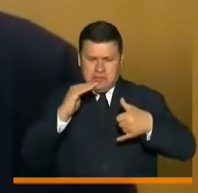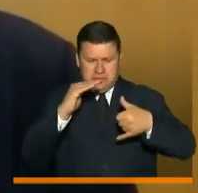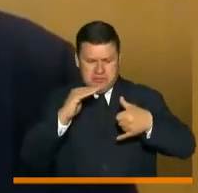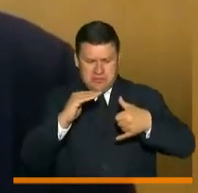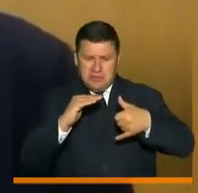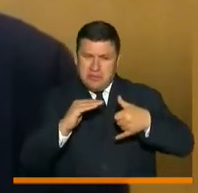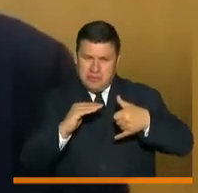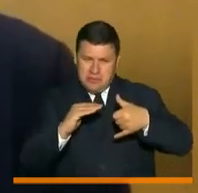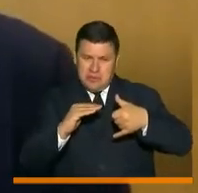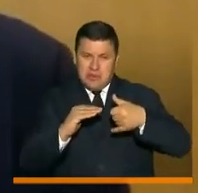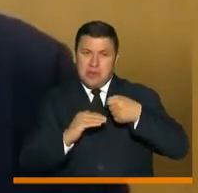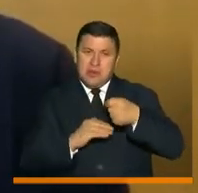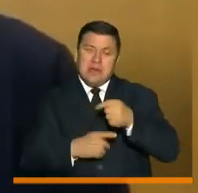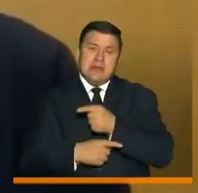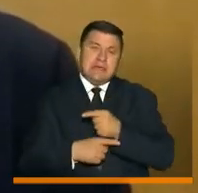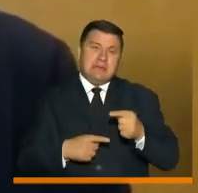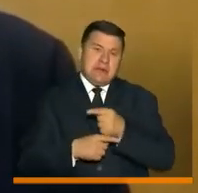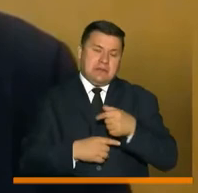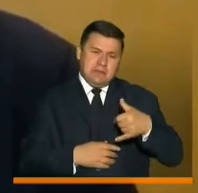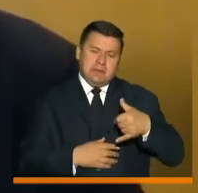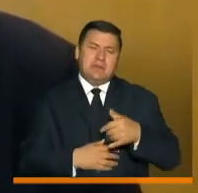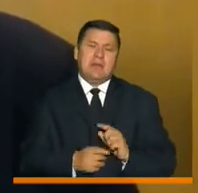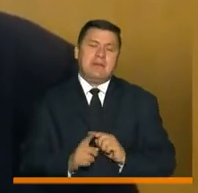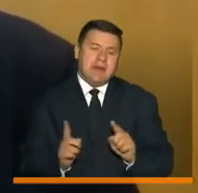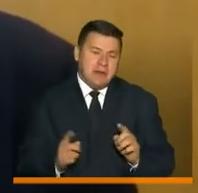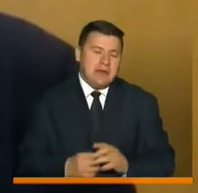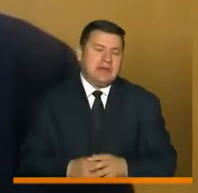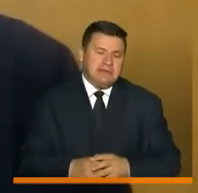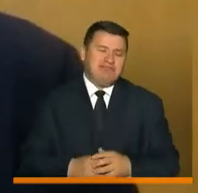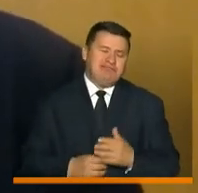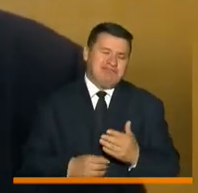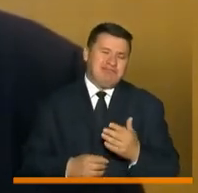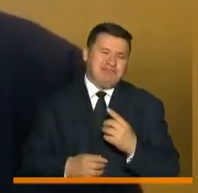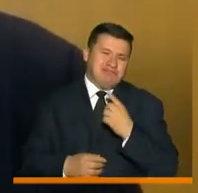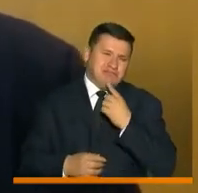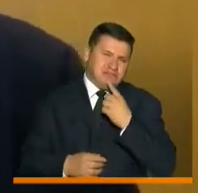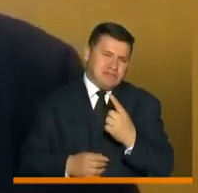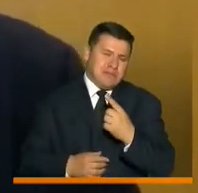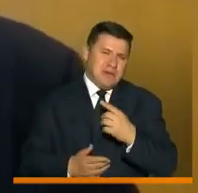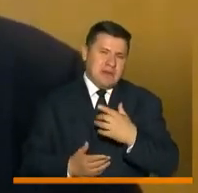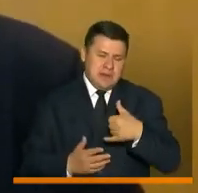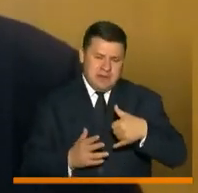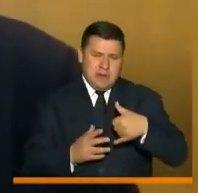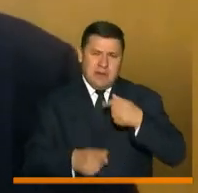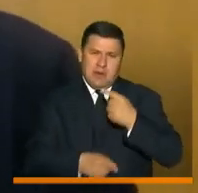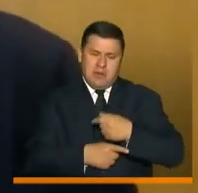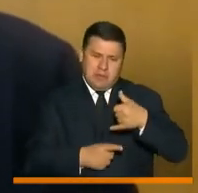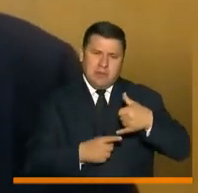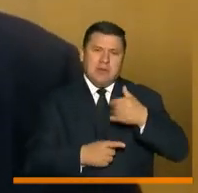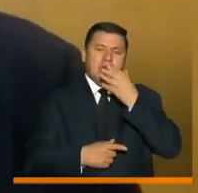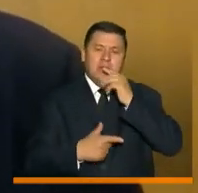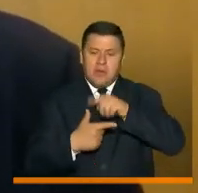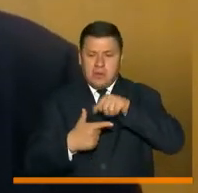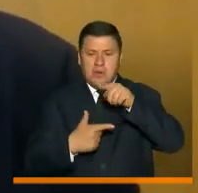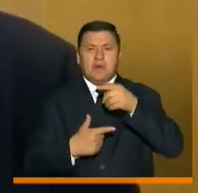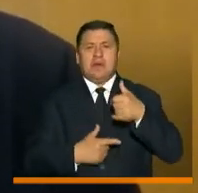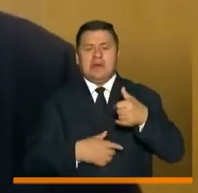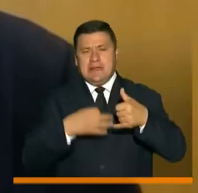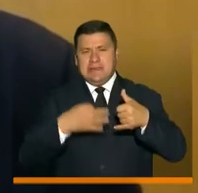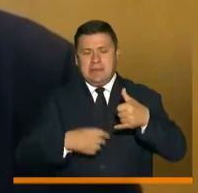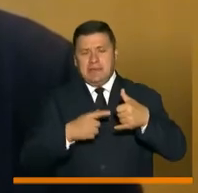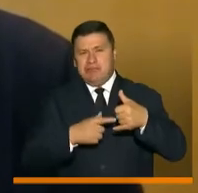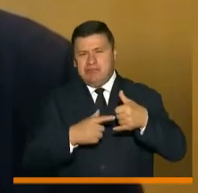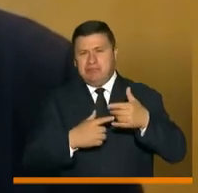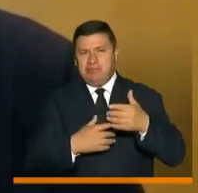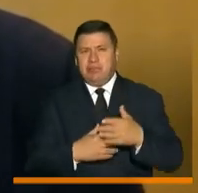poco en las próximas semanas, pero bueno, esa, digamos, es una lectura, una apreciación de unas cifras que de todas maneras siempre hay